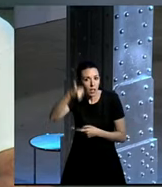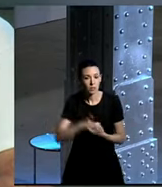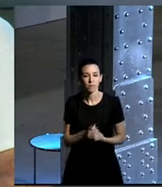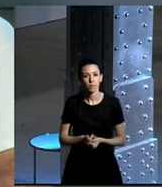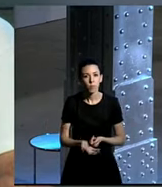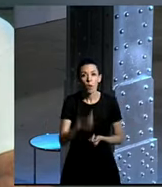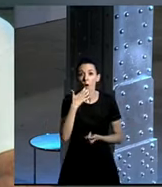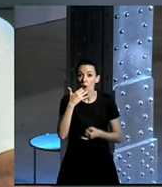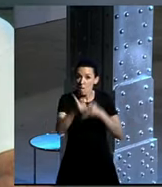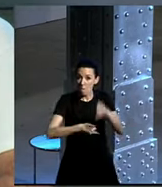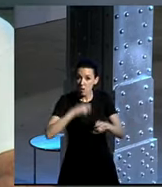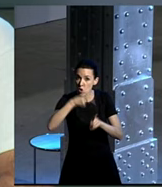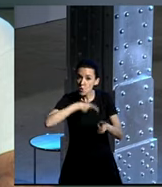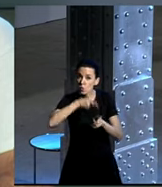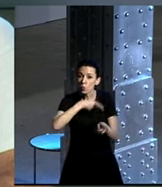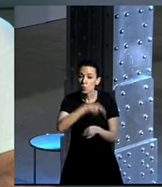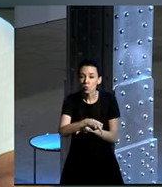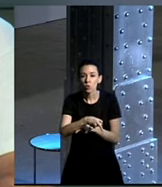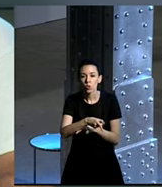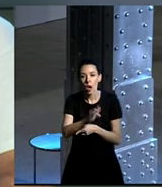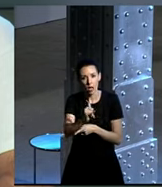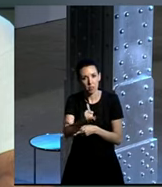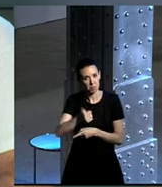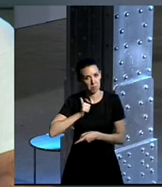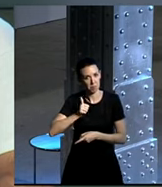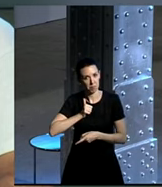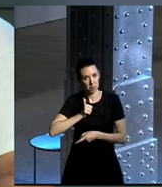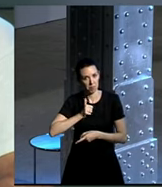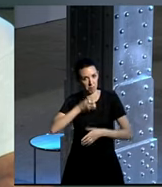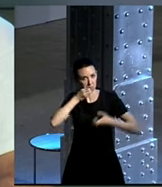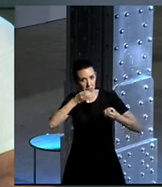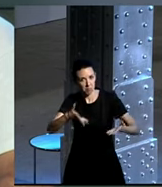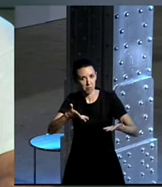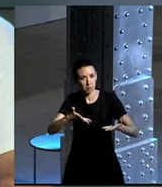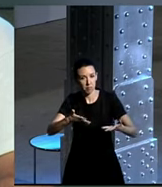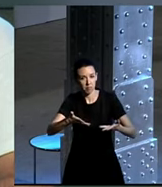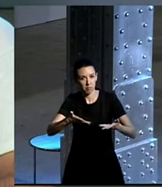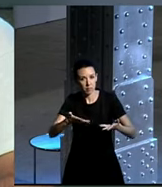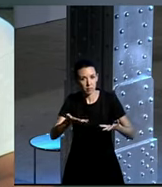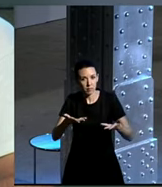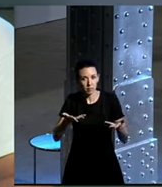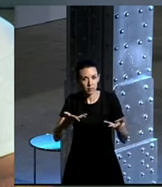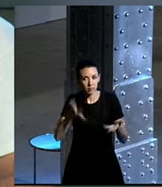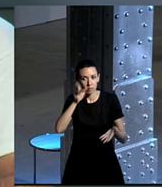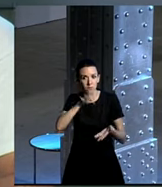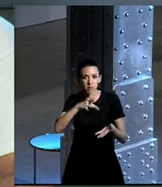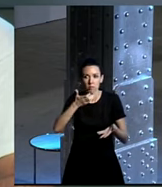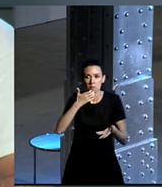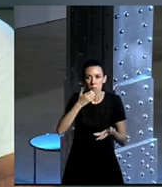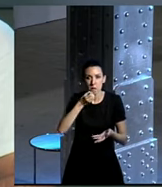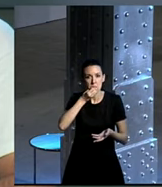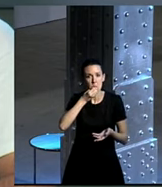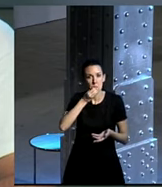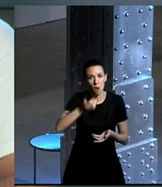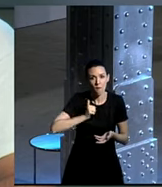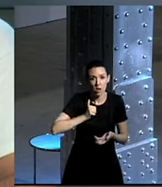de la bici tiene unos beneficios racionales y que van de transformación